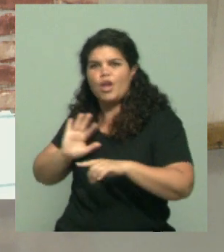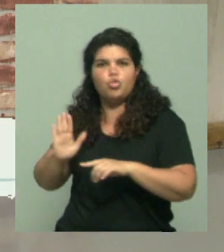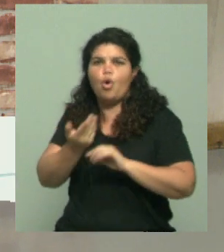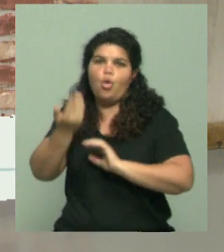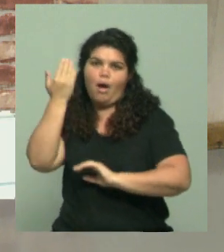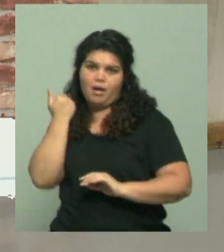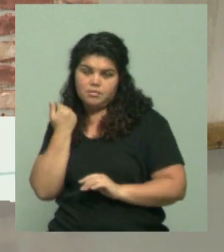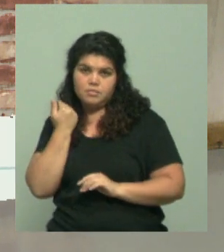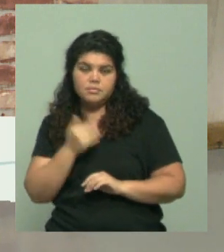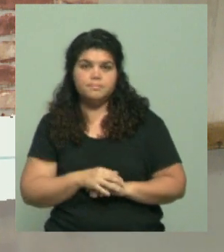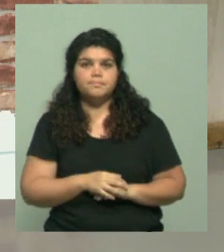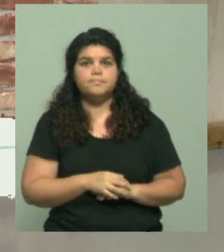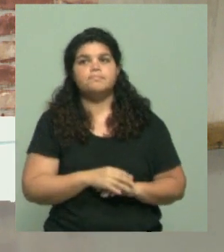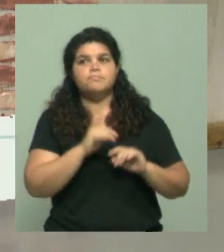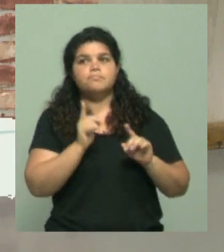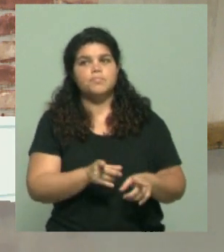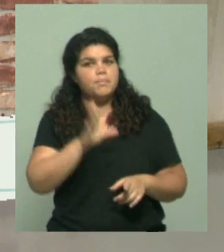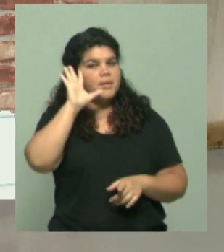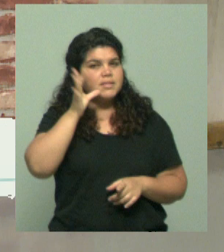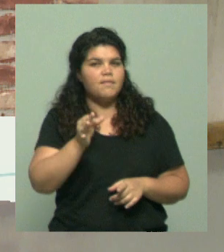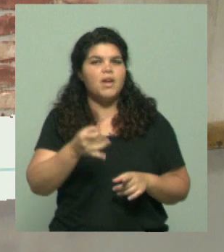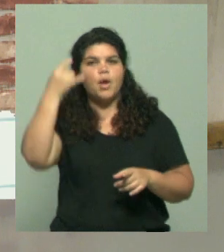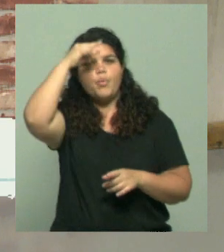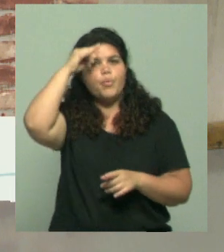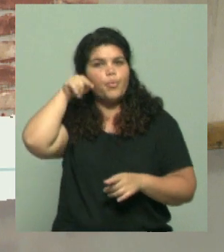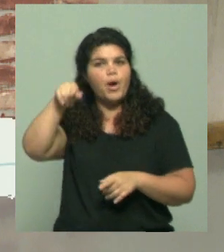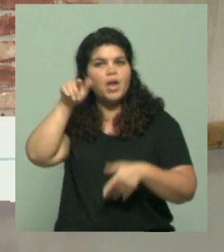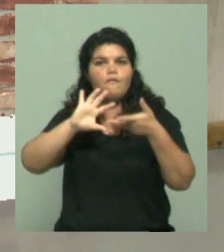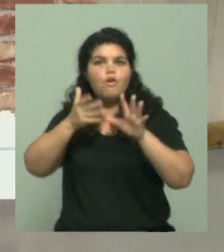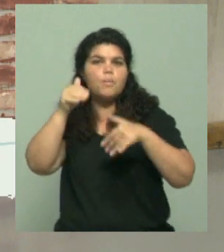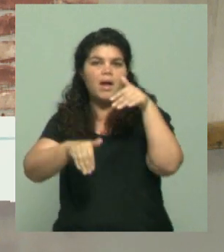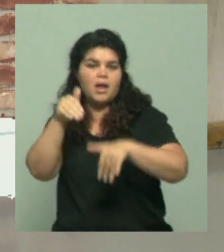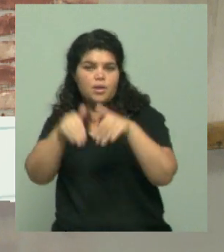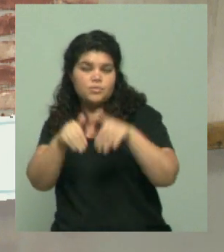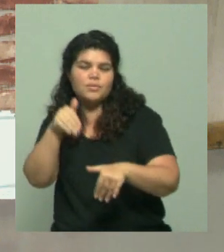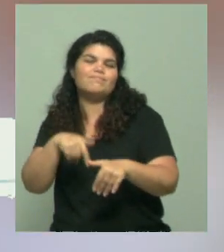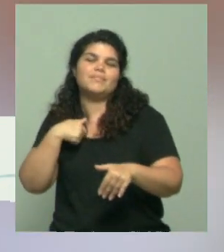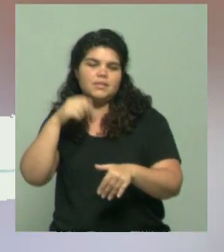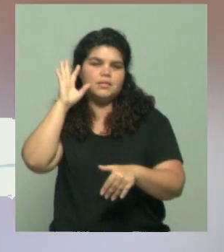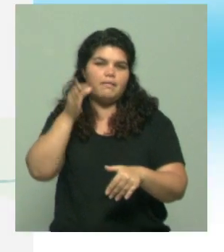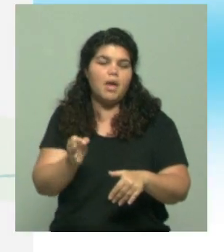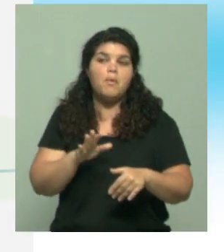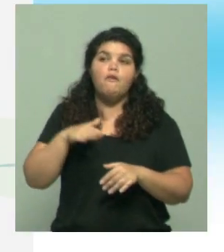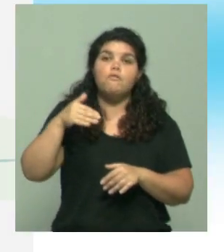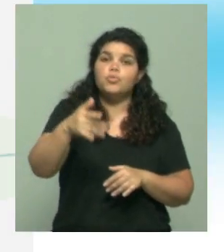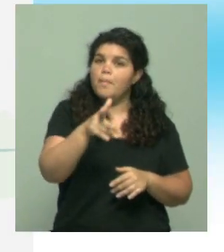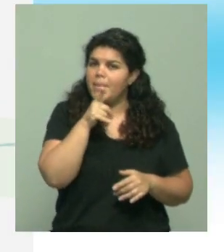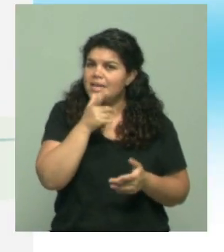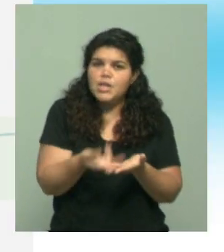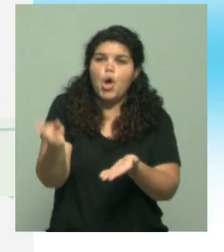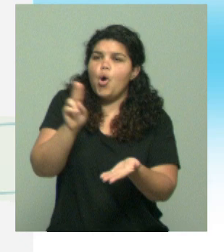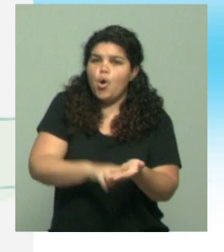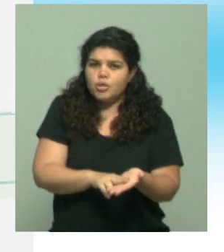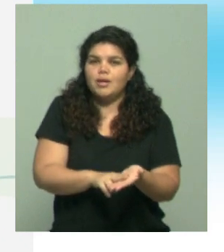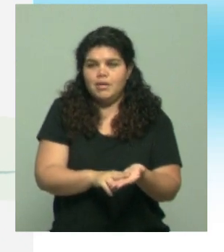también, queríamos repasar el tema del resultado electoral en Uruguay, porque hablábamos, ¿no?, de que era muy factible que finalmente se tuviera que dar una segunda vuelta